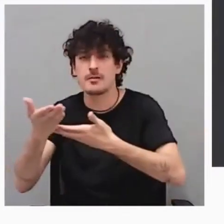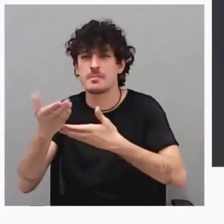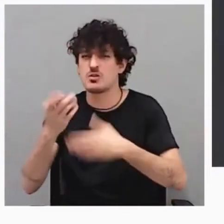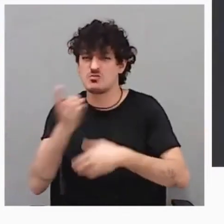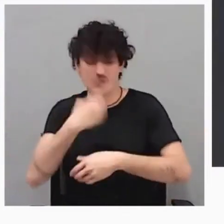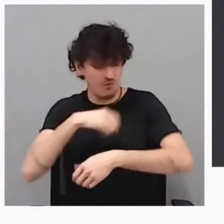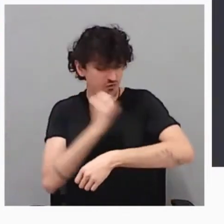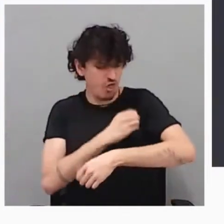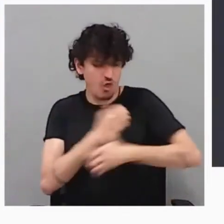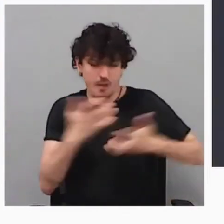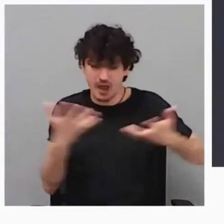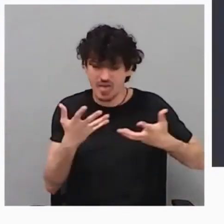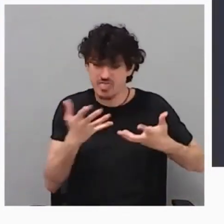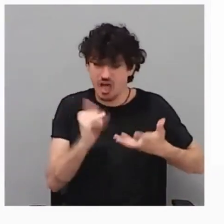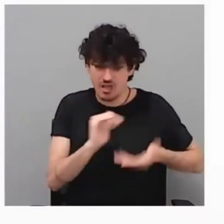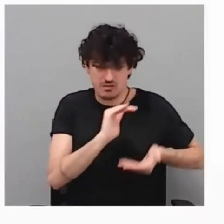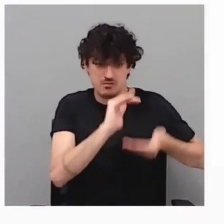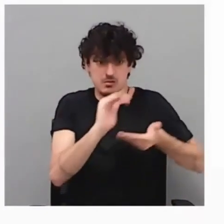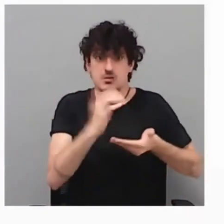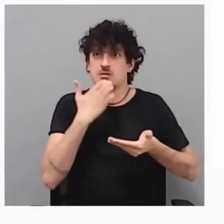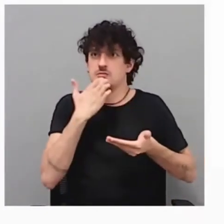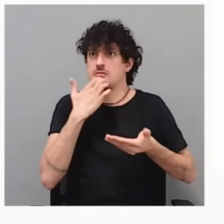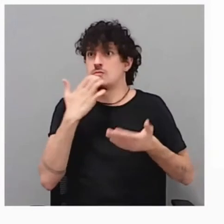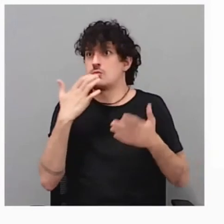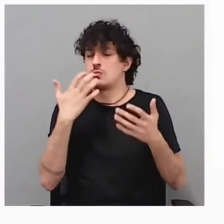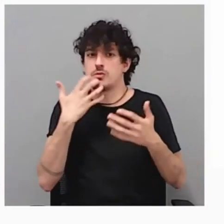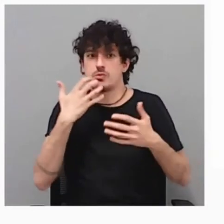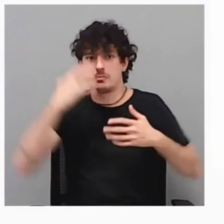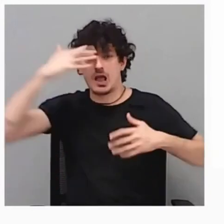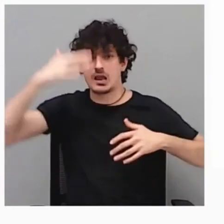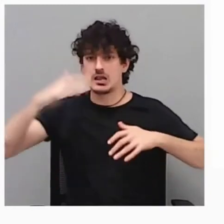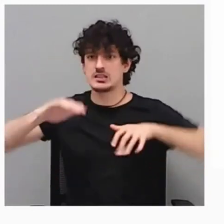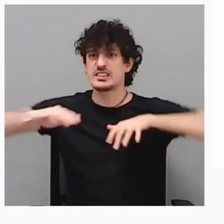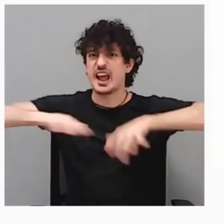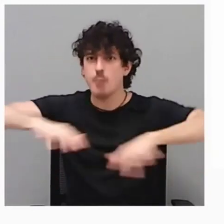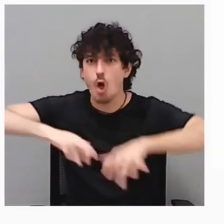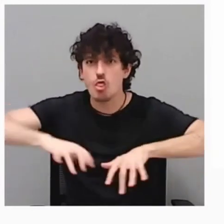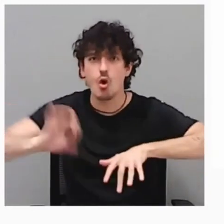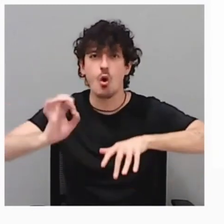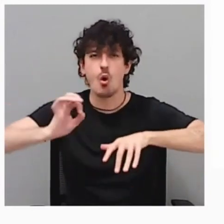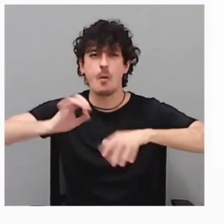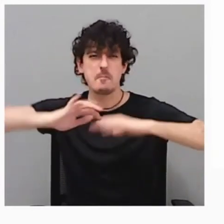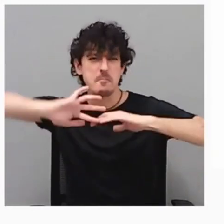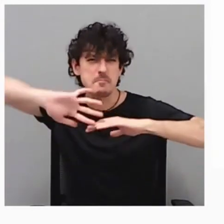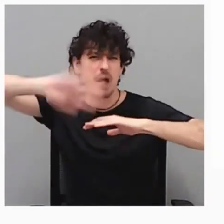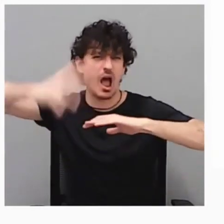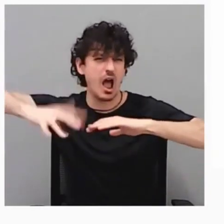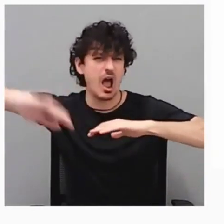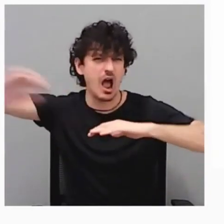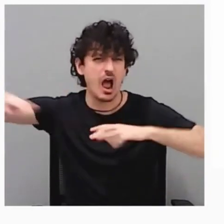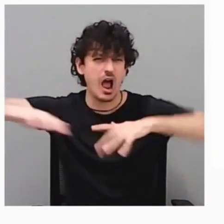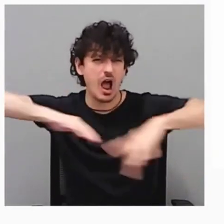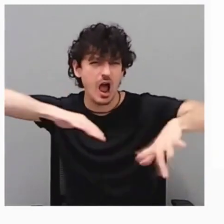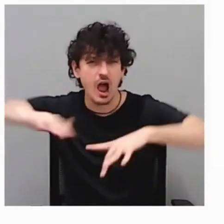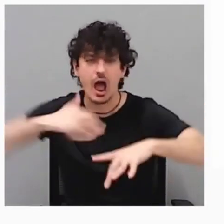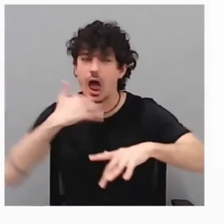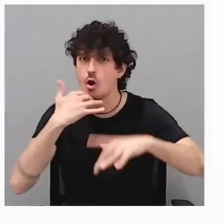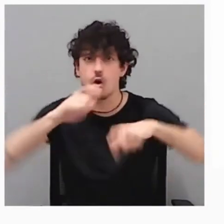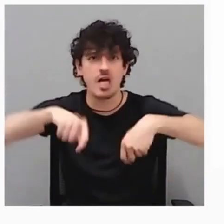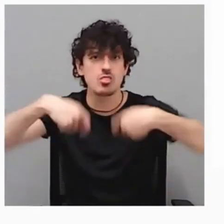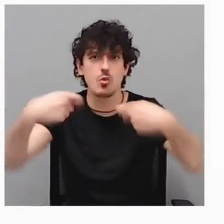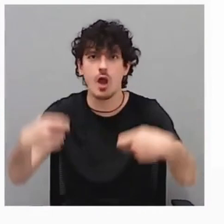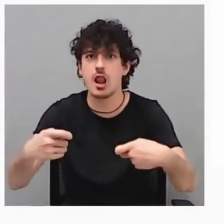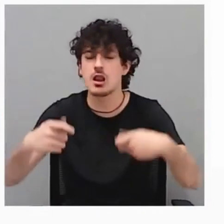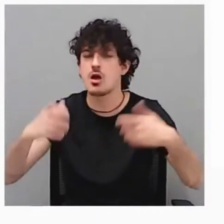cuando ocurría una catástrofe natural, un terremoto, un maremoto, una catástrofe natural o algún